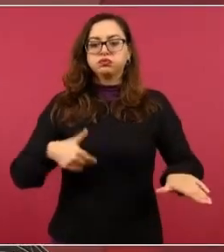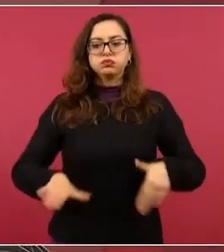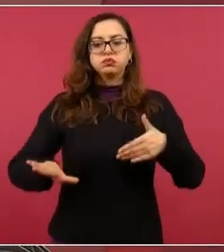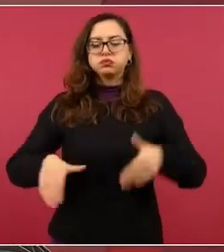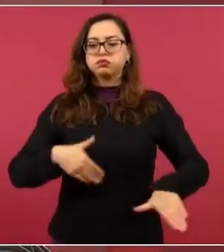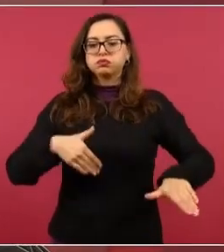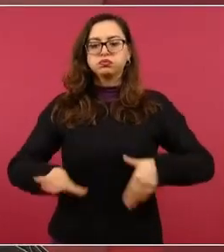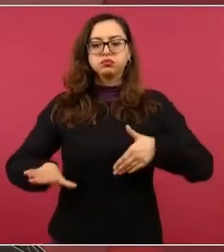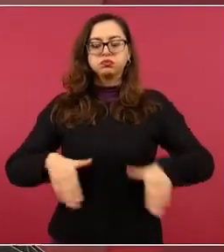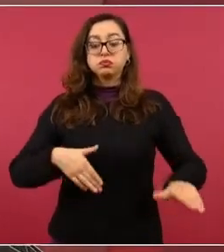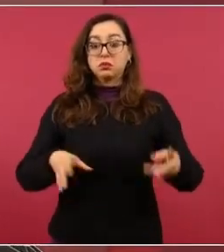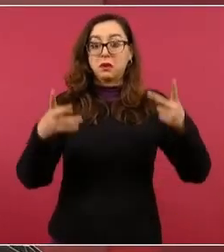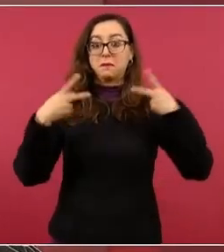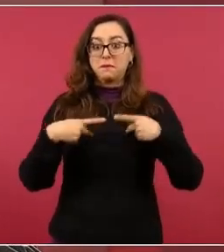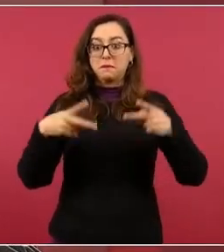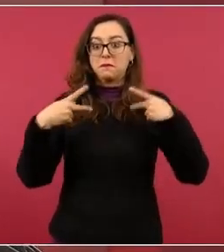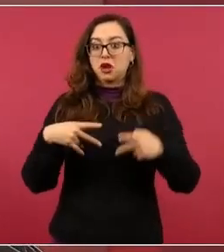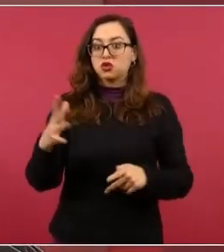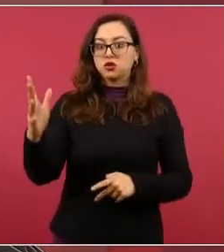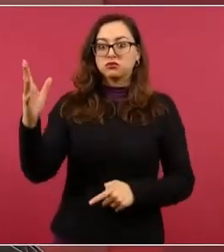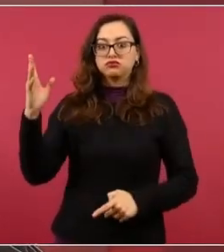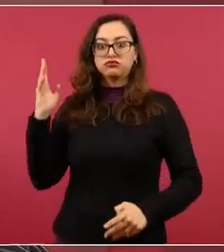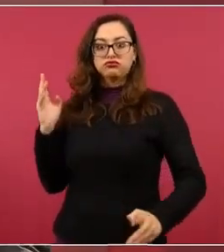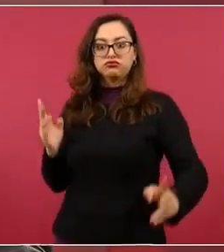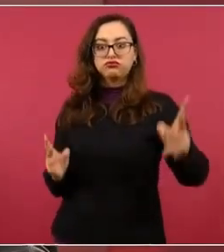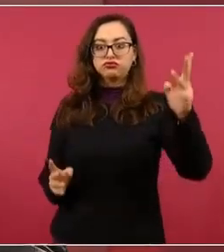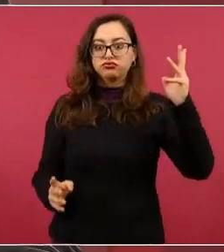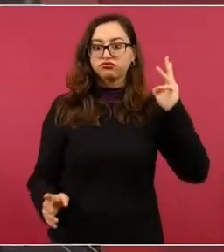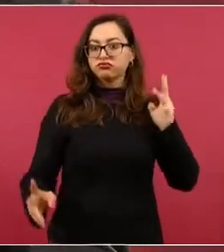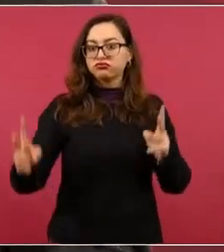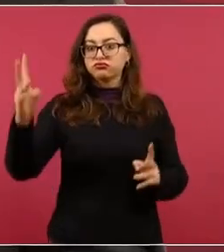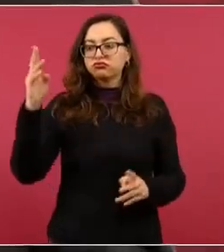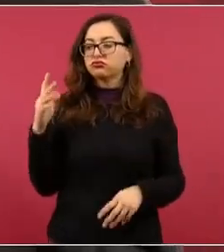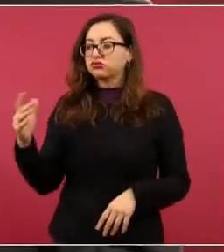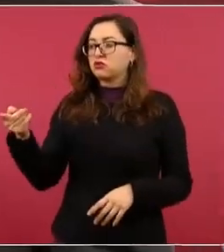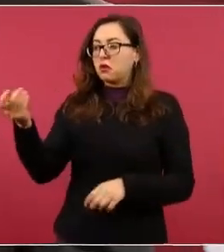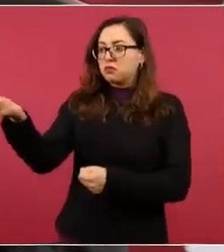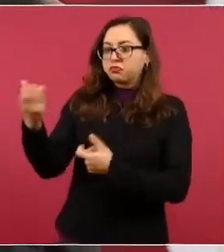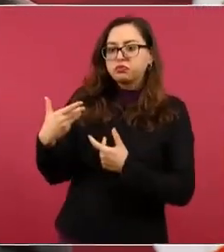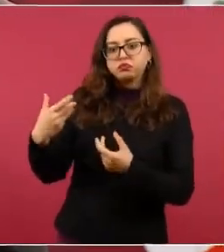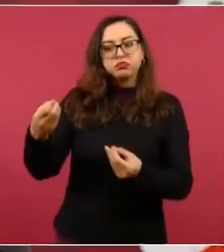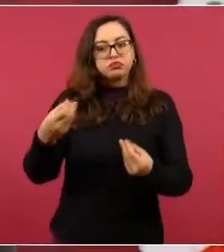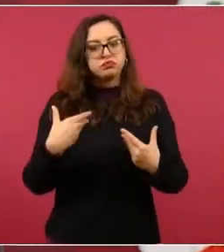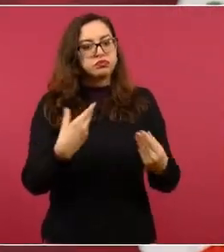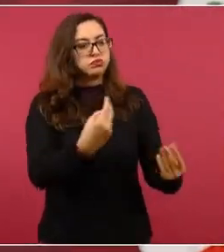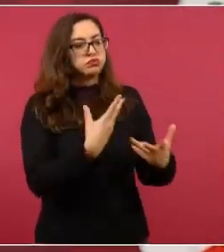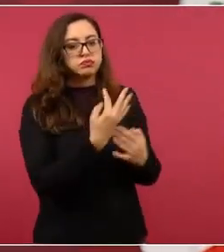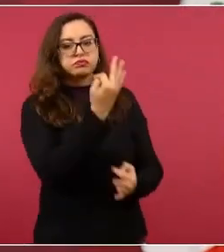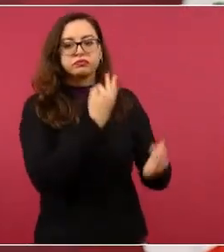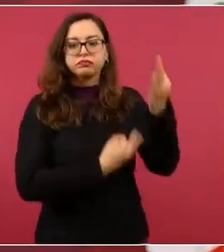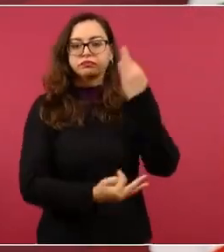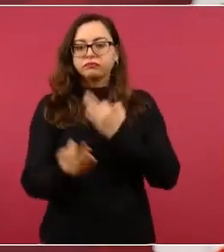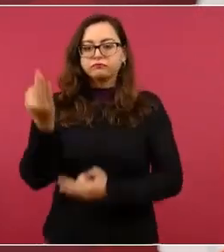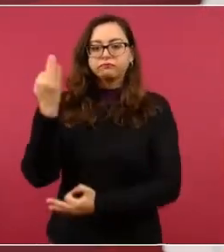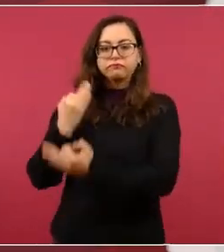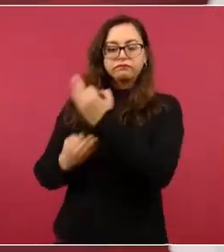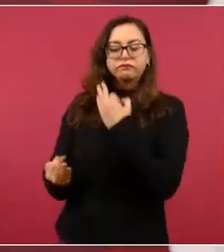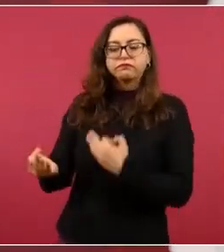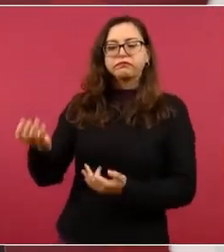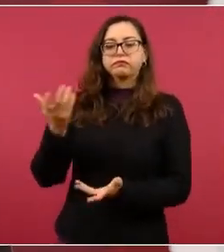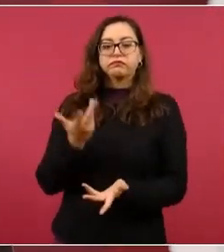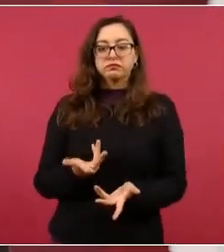nada más que íbamos a llegar